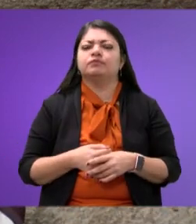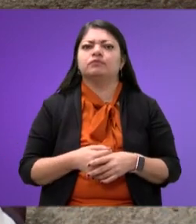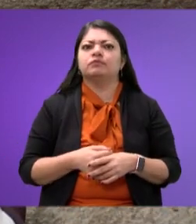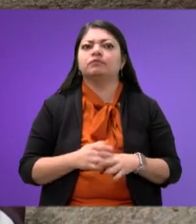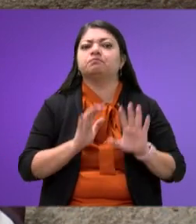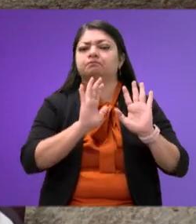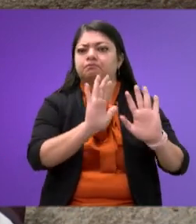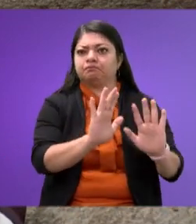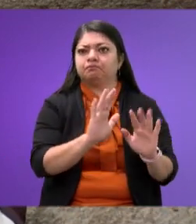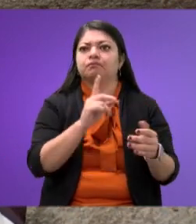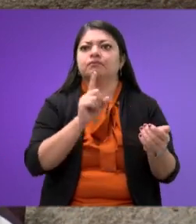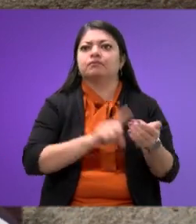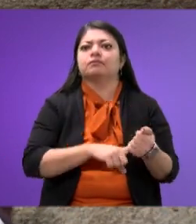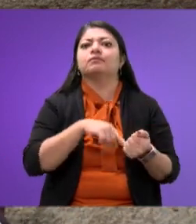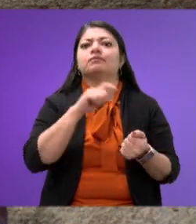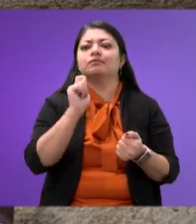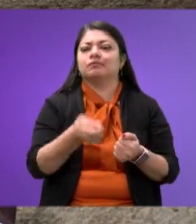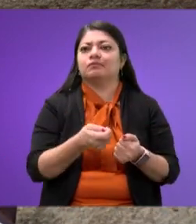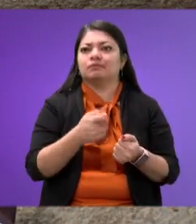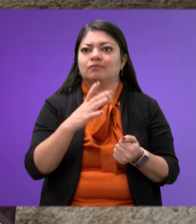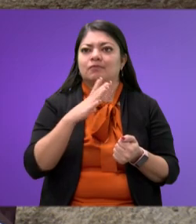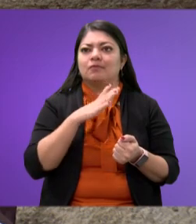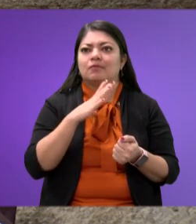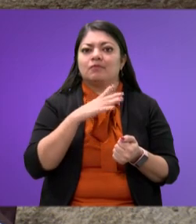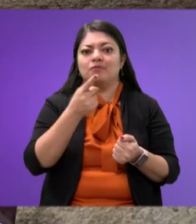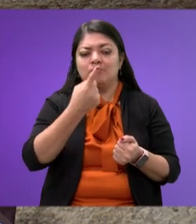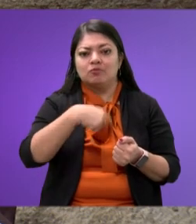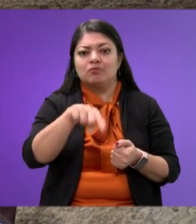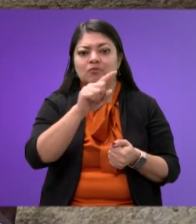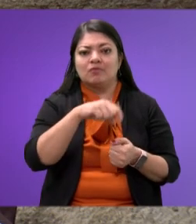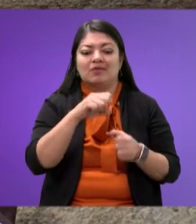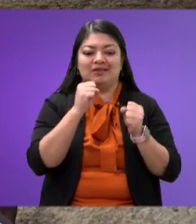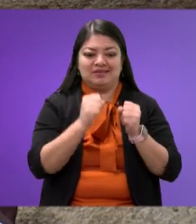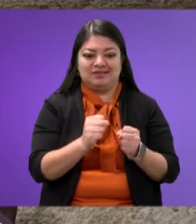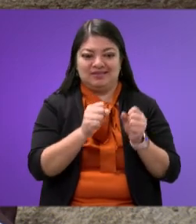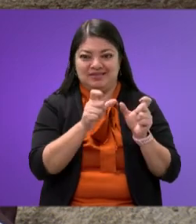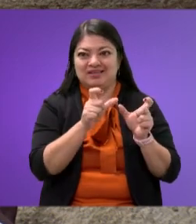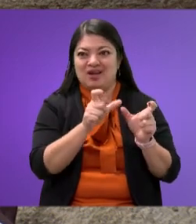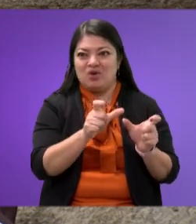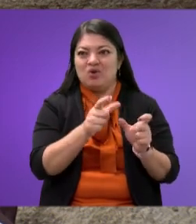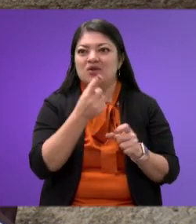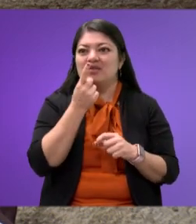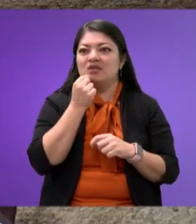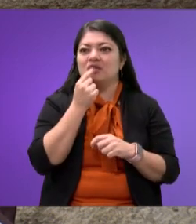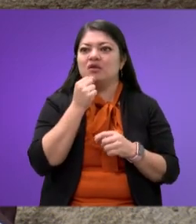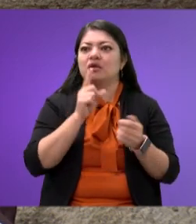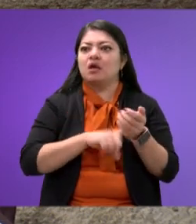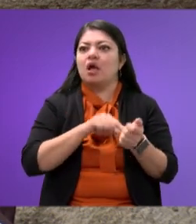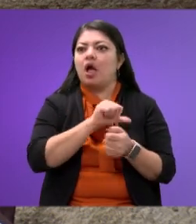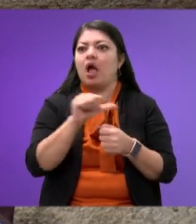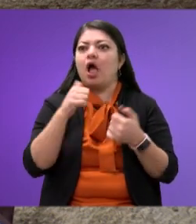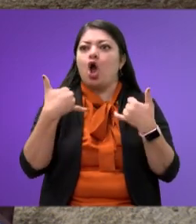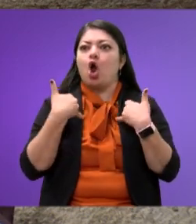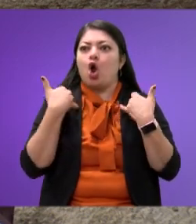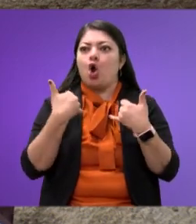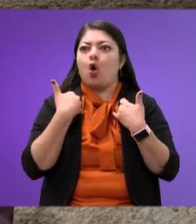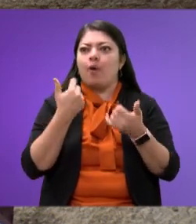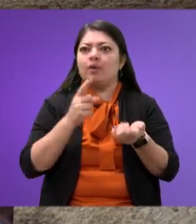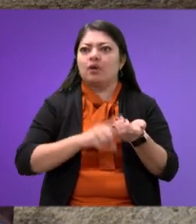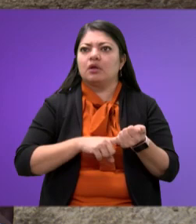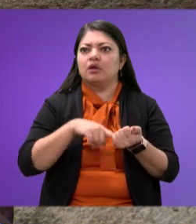dicen de Levantón que los elementos de seguridad pública hicieron a los jóvenes que se